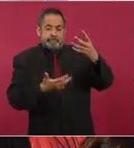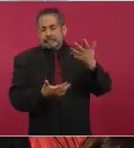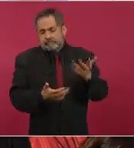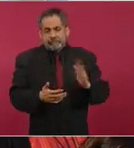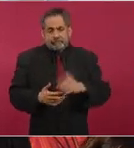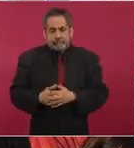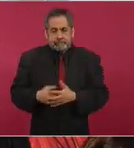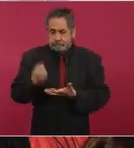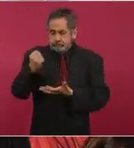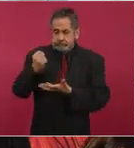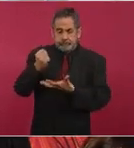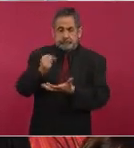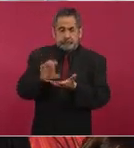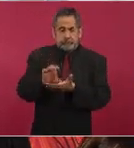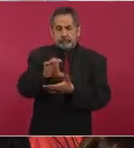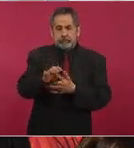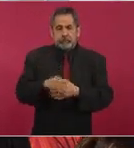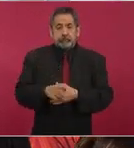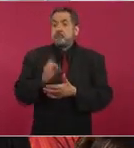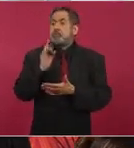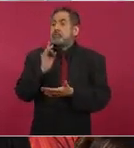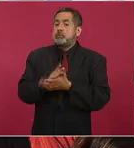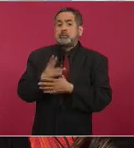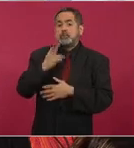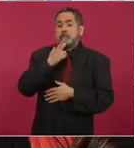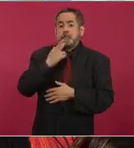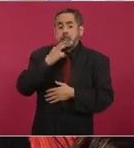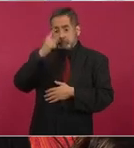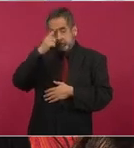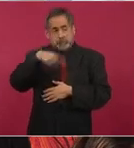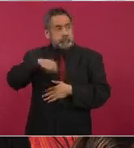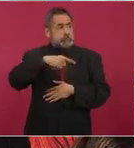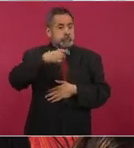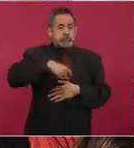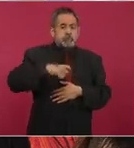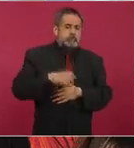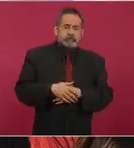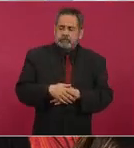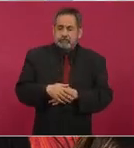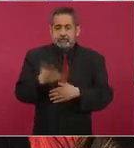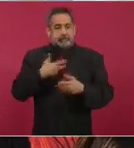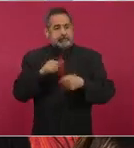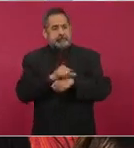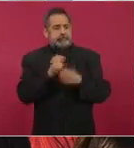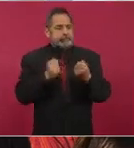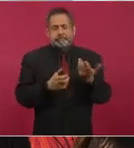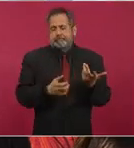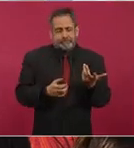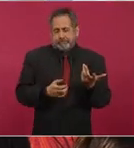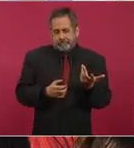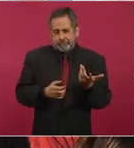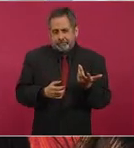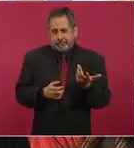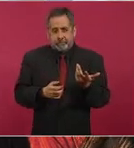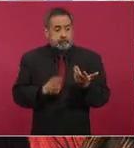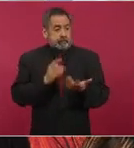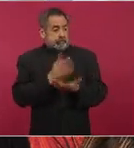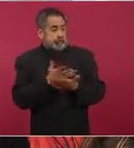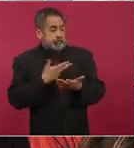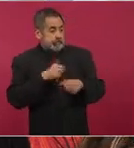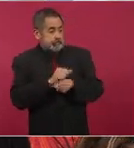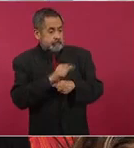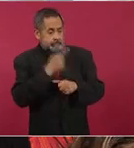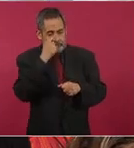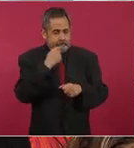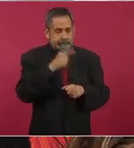pues no es no es cierto que sólo le sirve a los ricos, a los que tienen coche, a los que tienen automóvil les